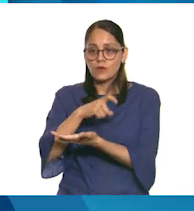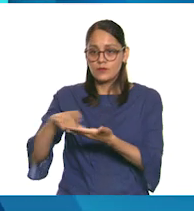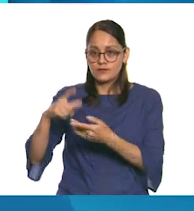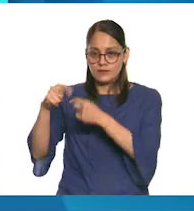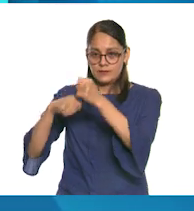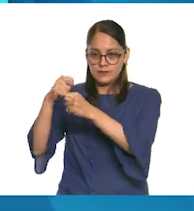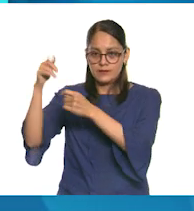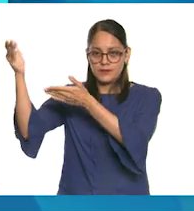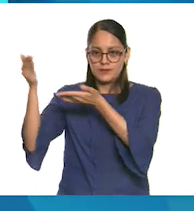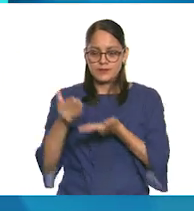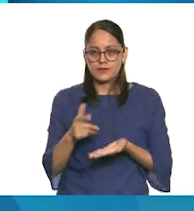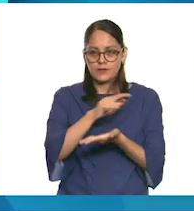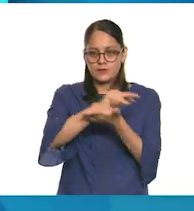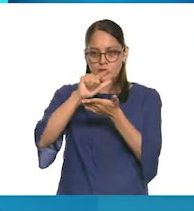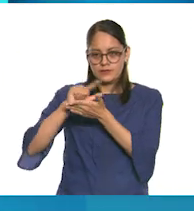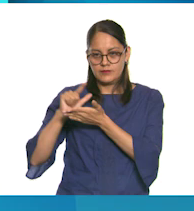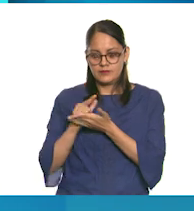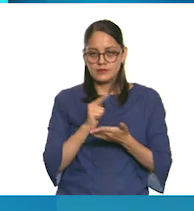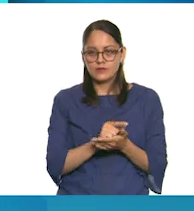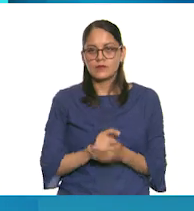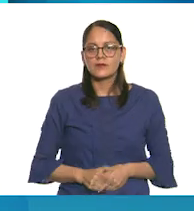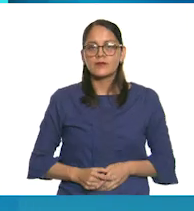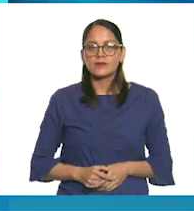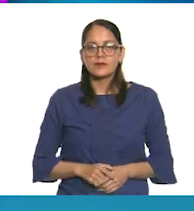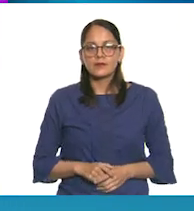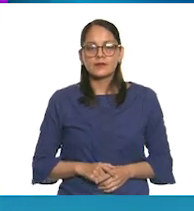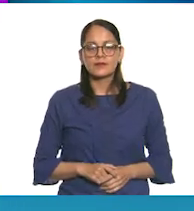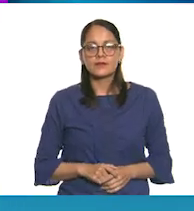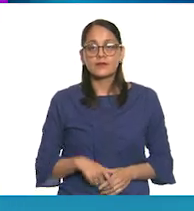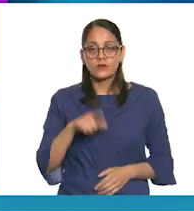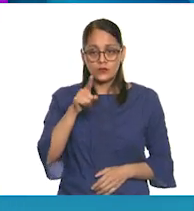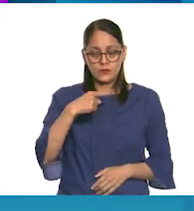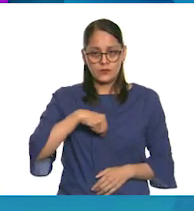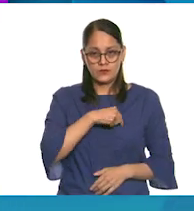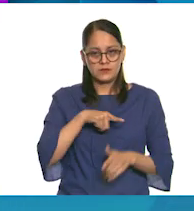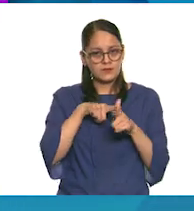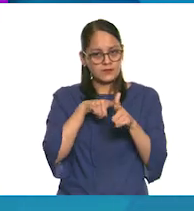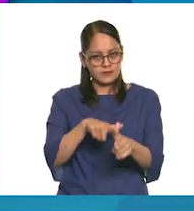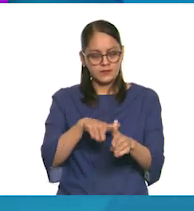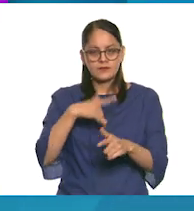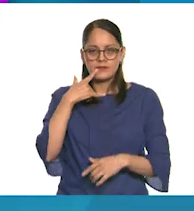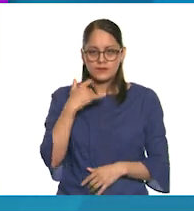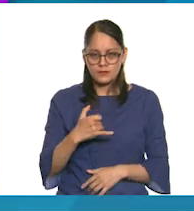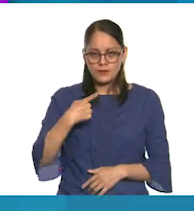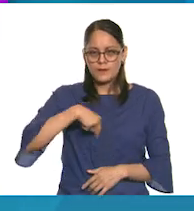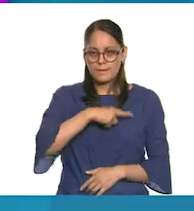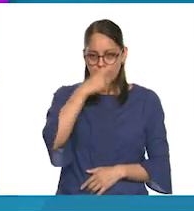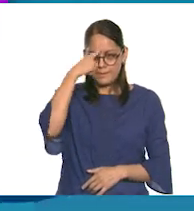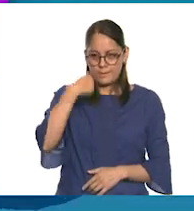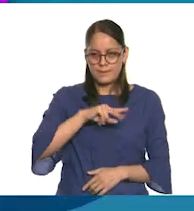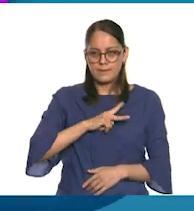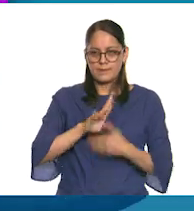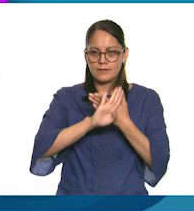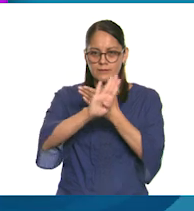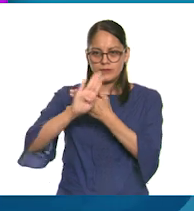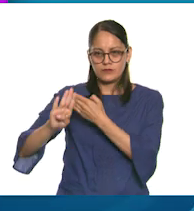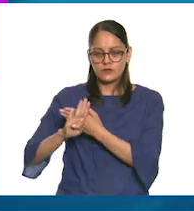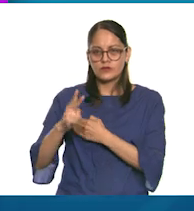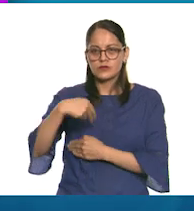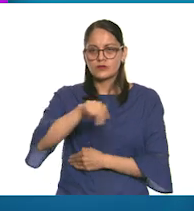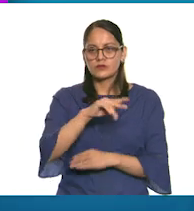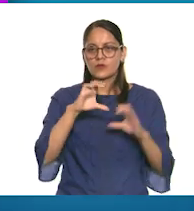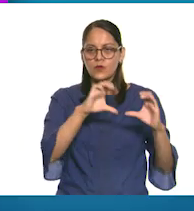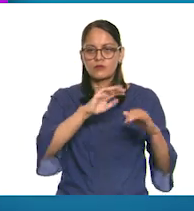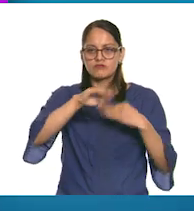cosas que compres en la tienda o en el supermercado. Sigamos luchando juntos contra este virus cuidándonos los unos